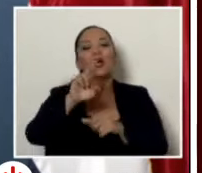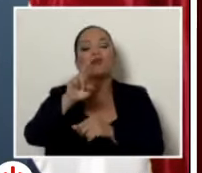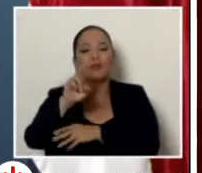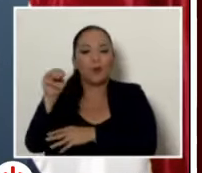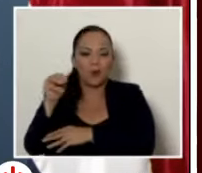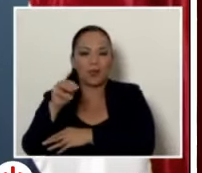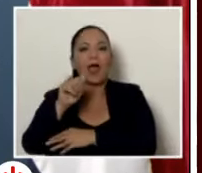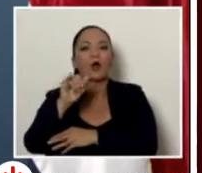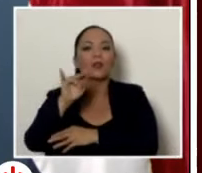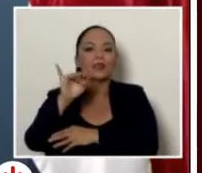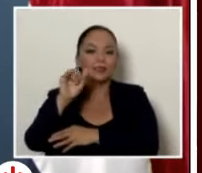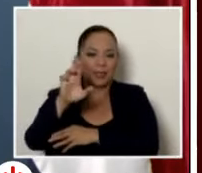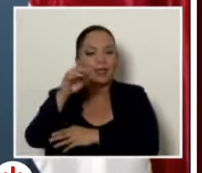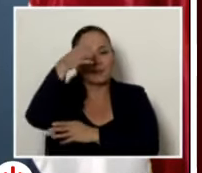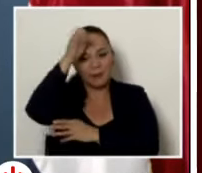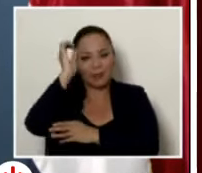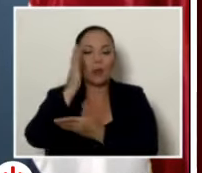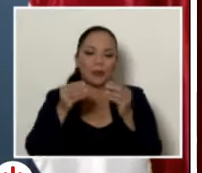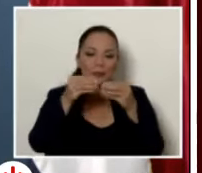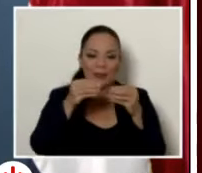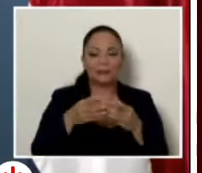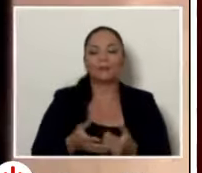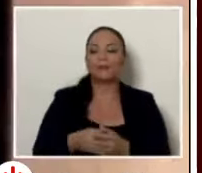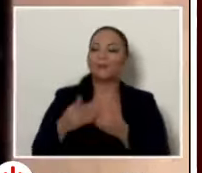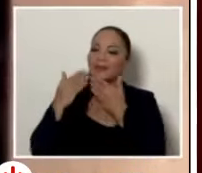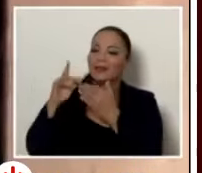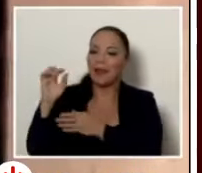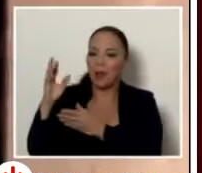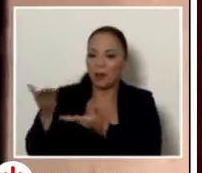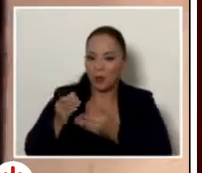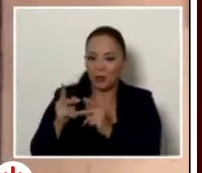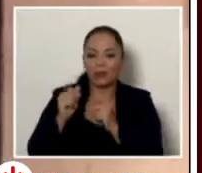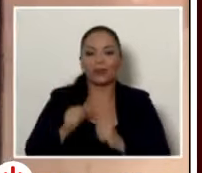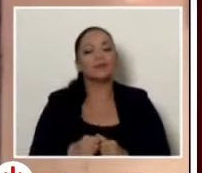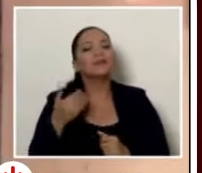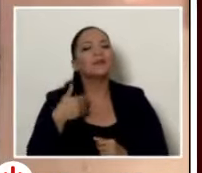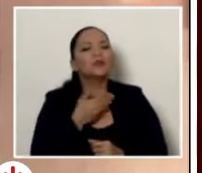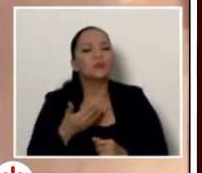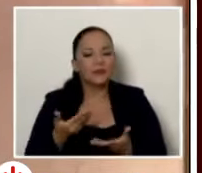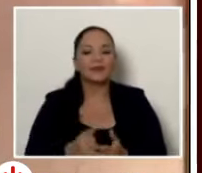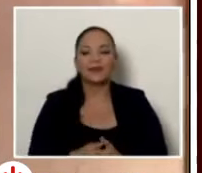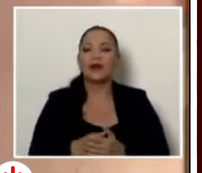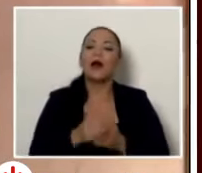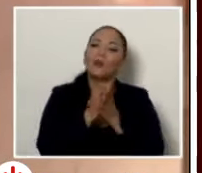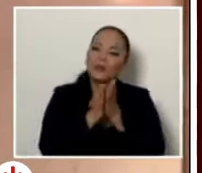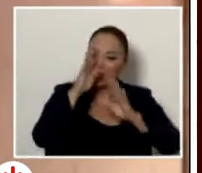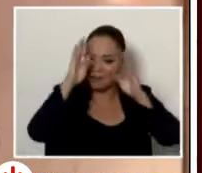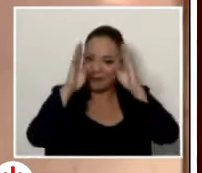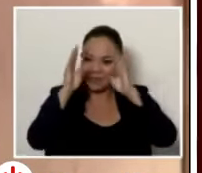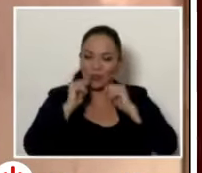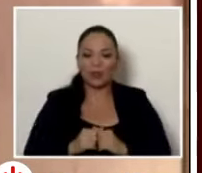Acontecer Espartano y algo más muchas gracias doña Laura por la oportunidad señor presidente también aprovechar para saludar